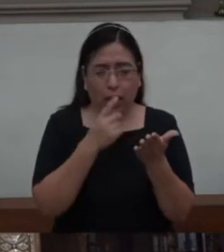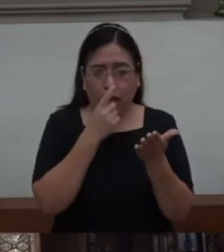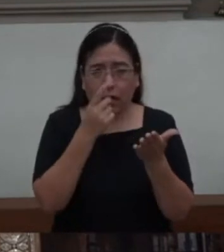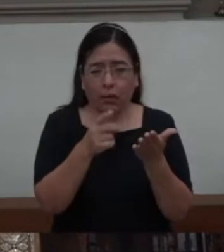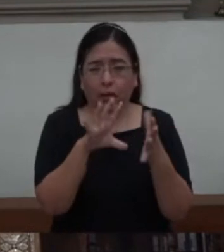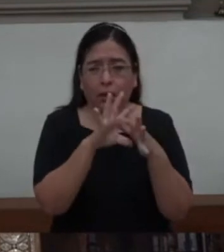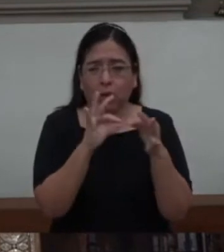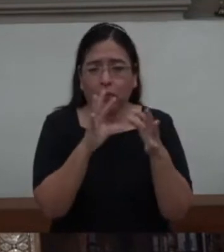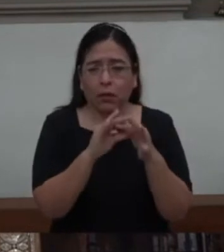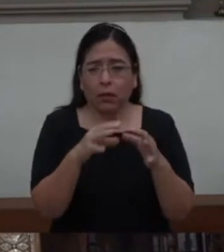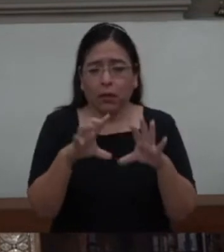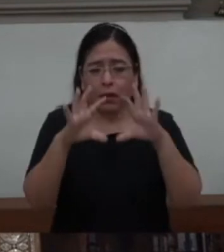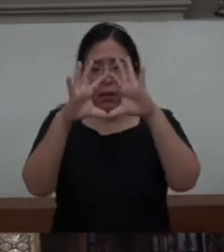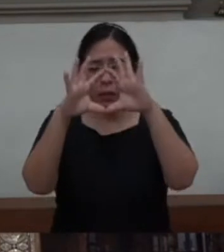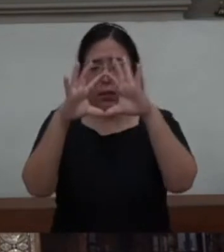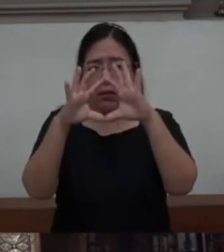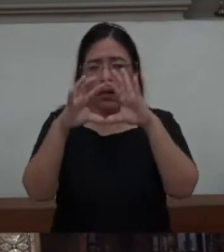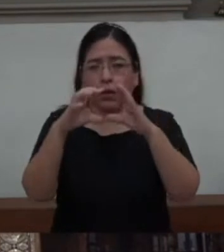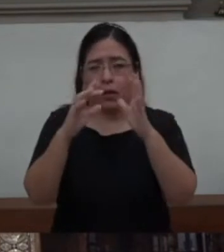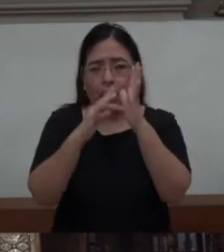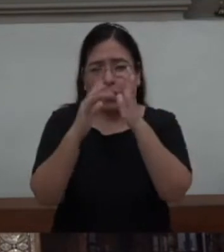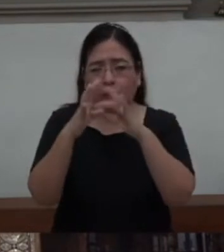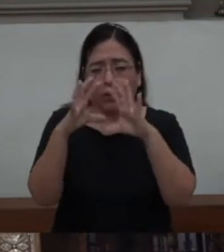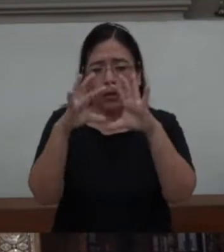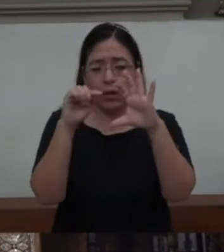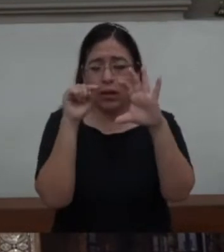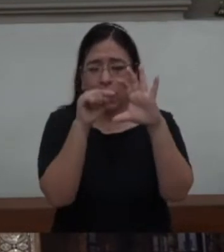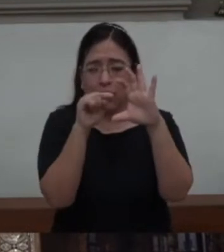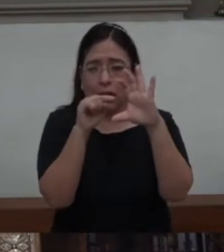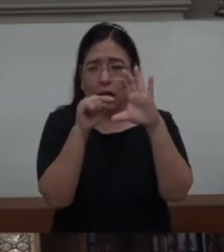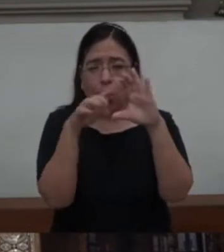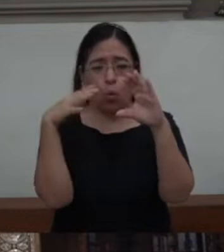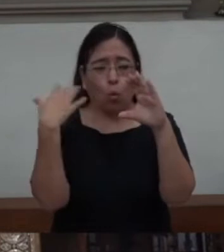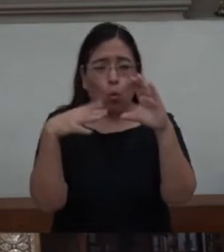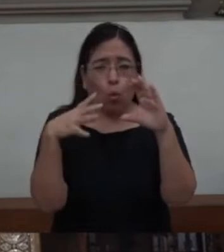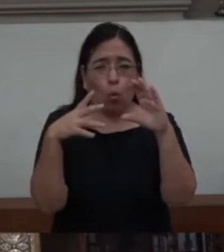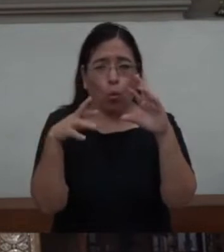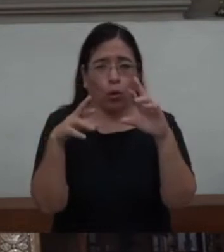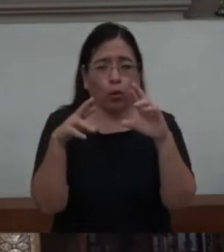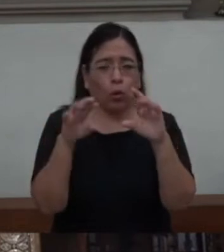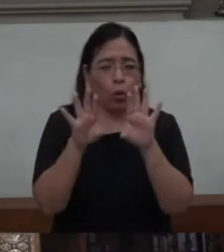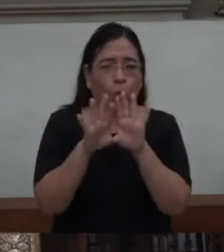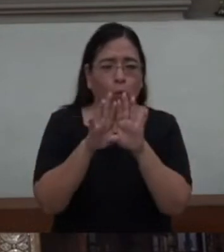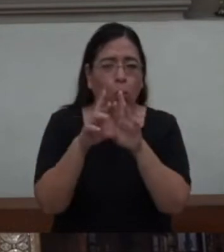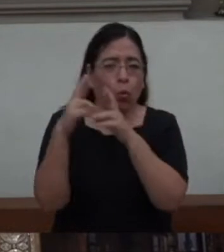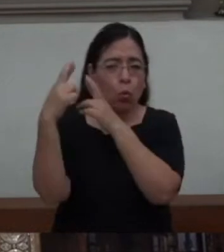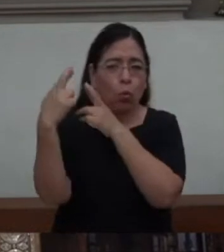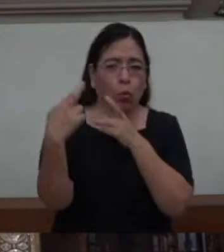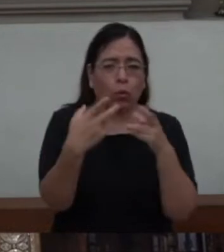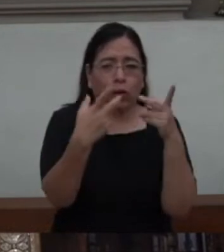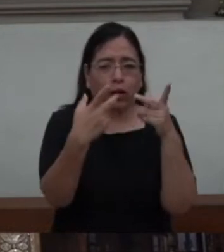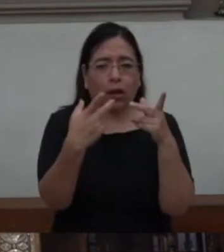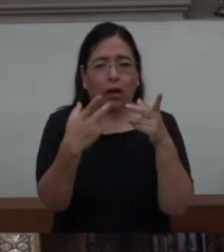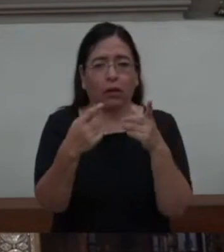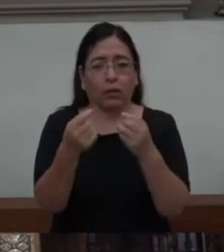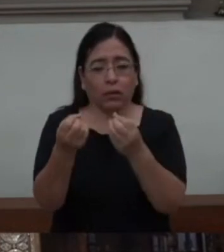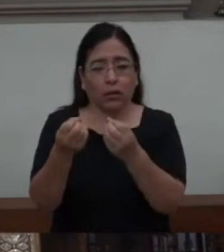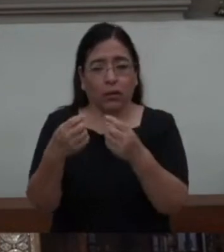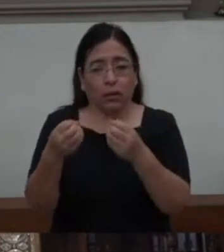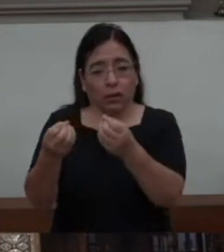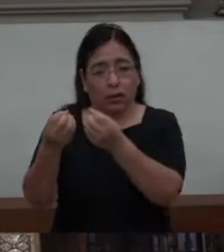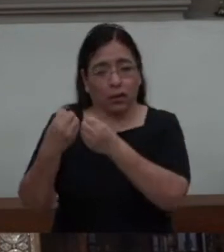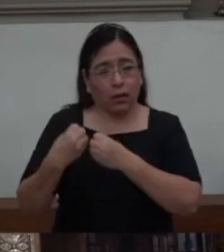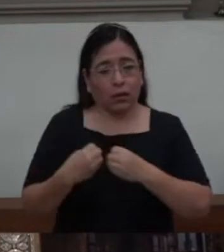como la perla que Dios ha entregado a su iglesia.